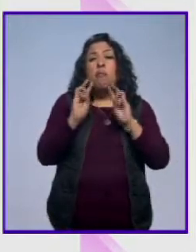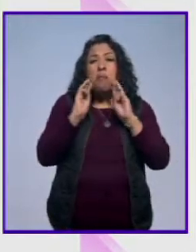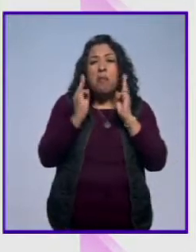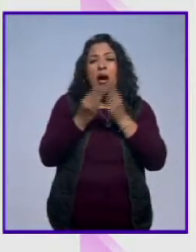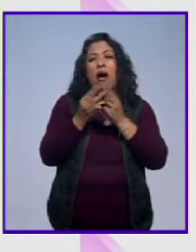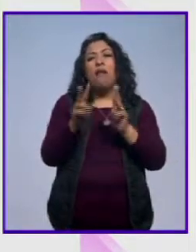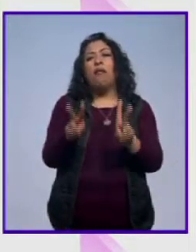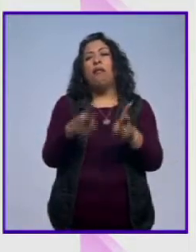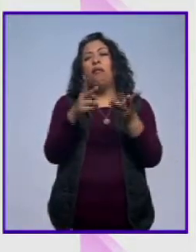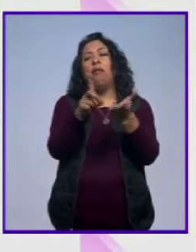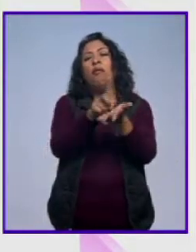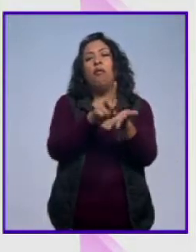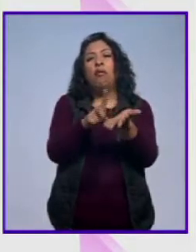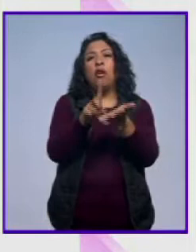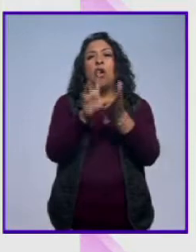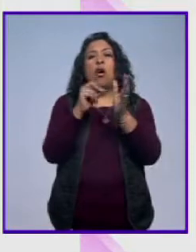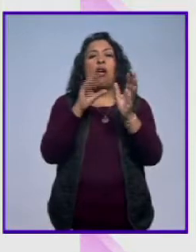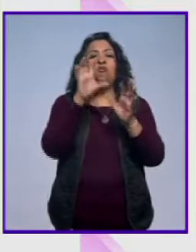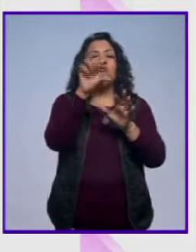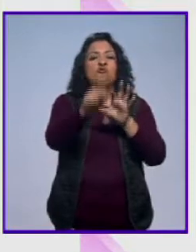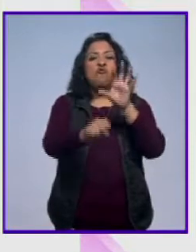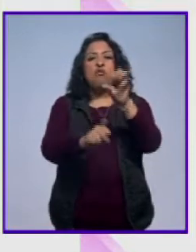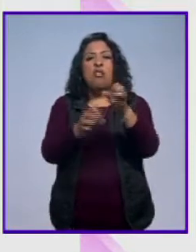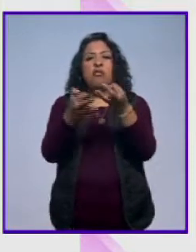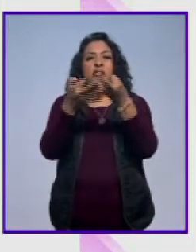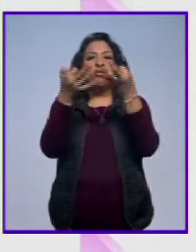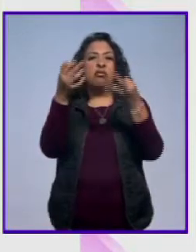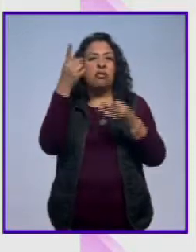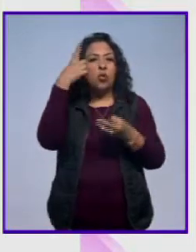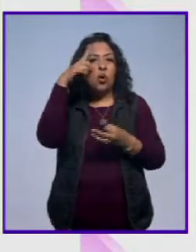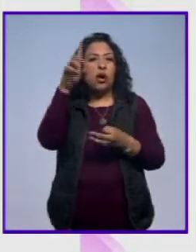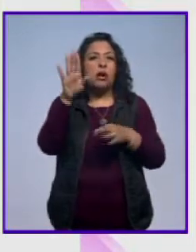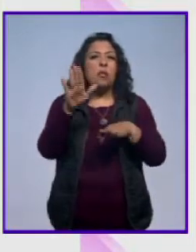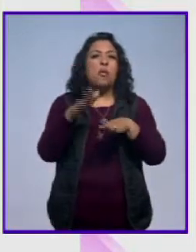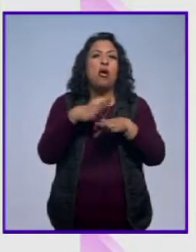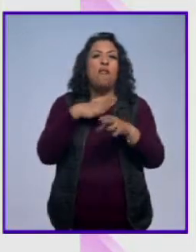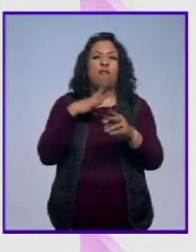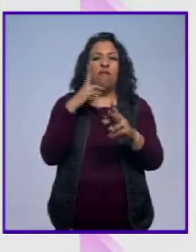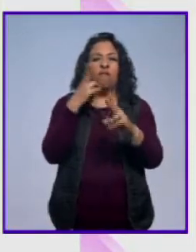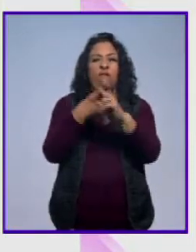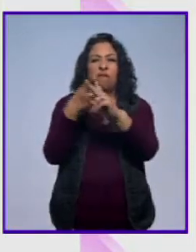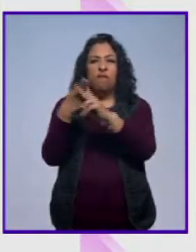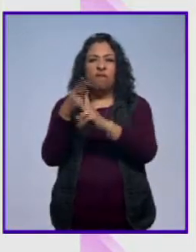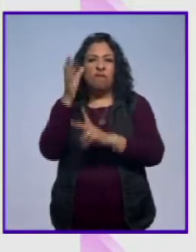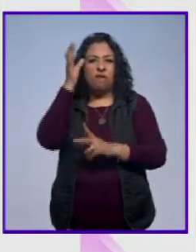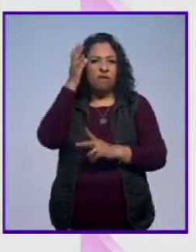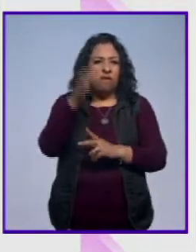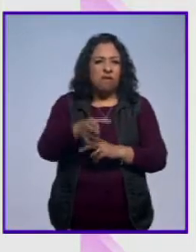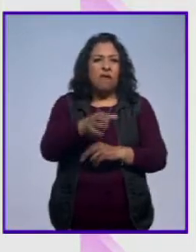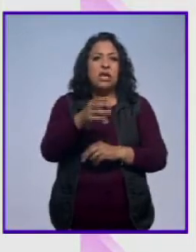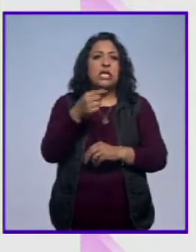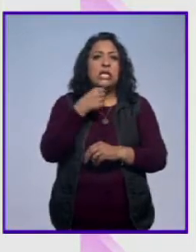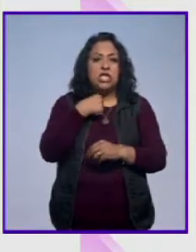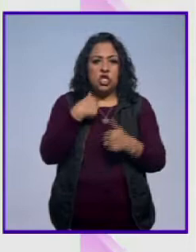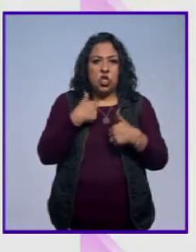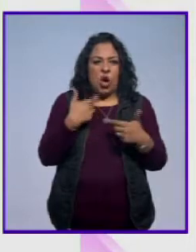la toma de territorios, por el sicariato, niños asesinando